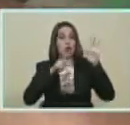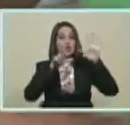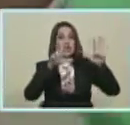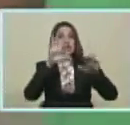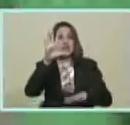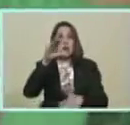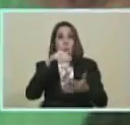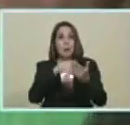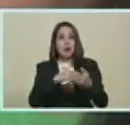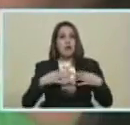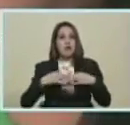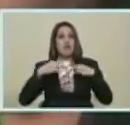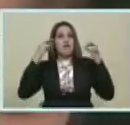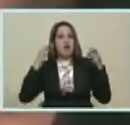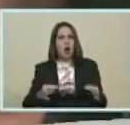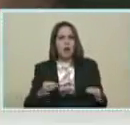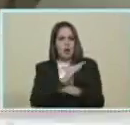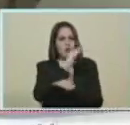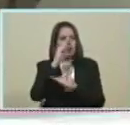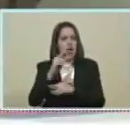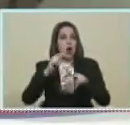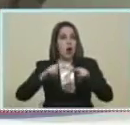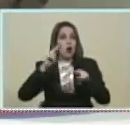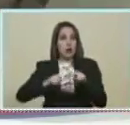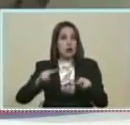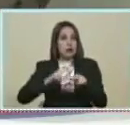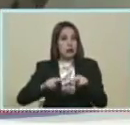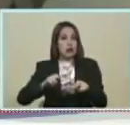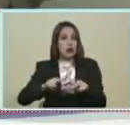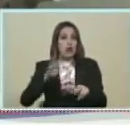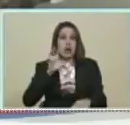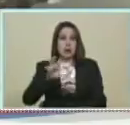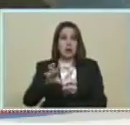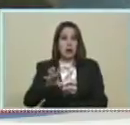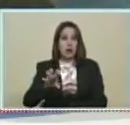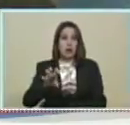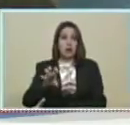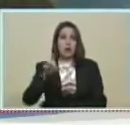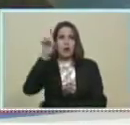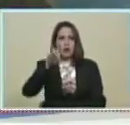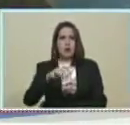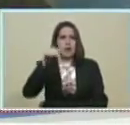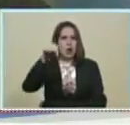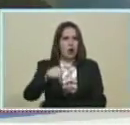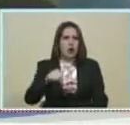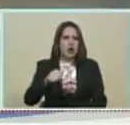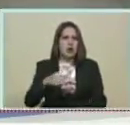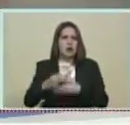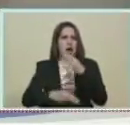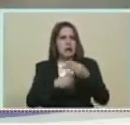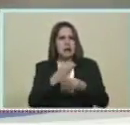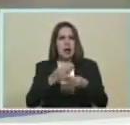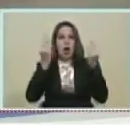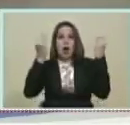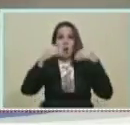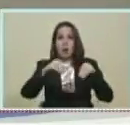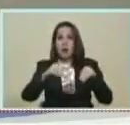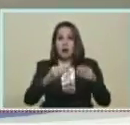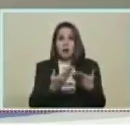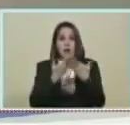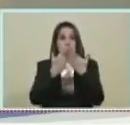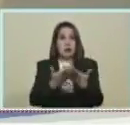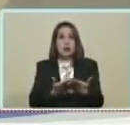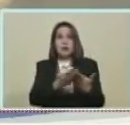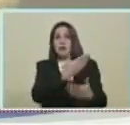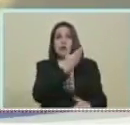Uniformes Escolares Para proteger Para Para los niños Y niñas De nuestro Estado Y bueno Hoy aquí Estamos en acuerdo De favorecer De